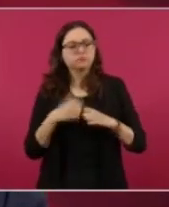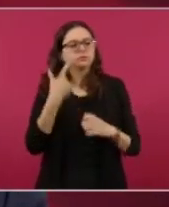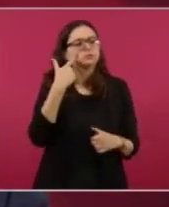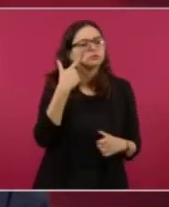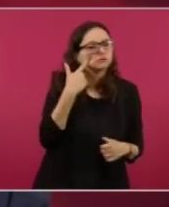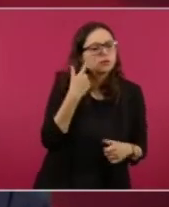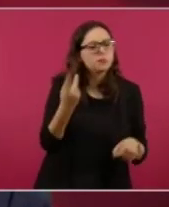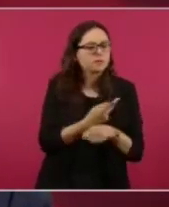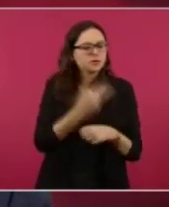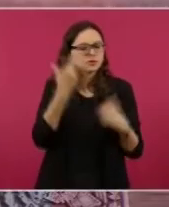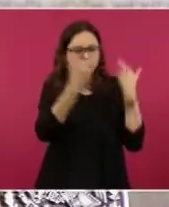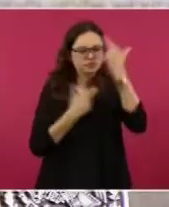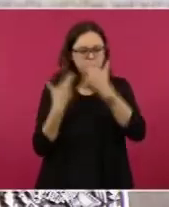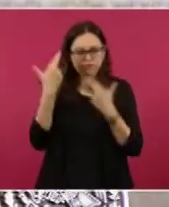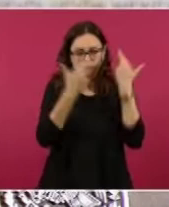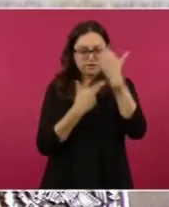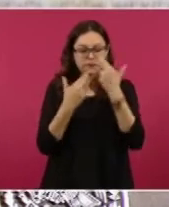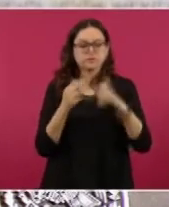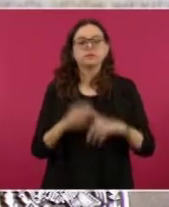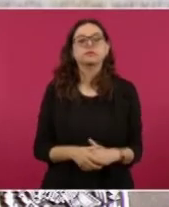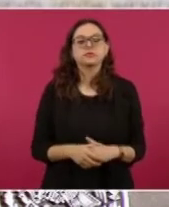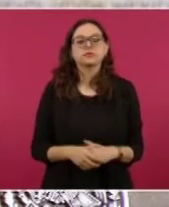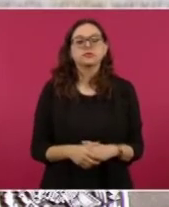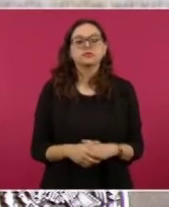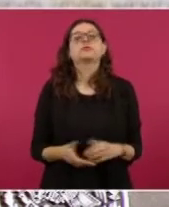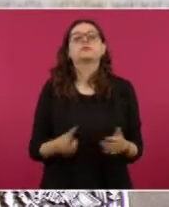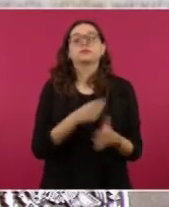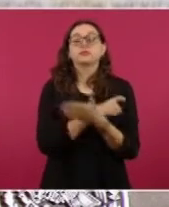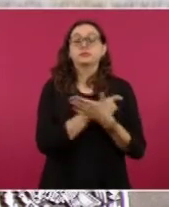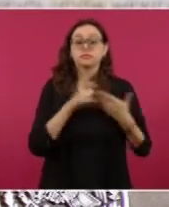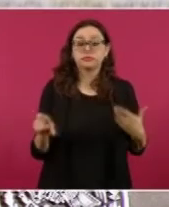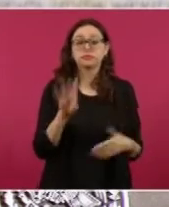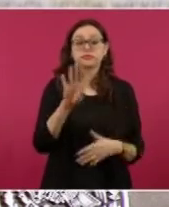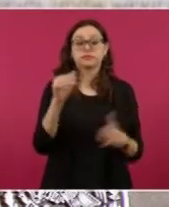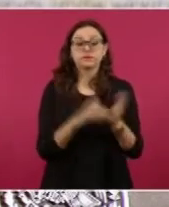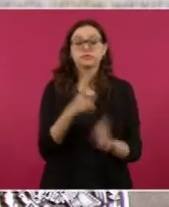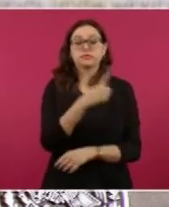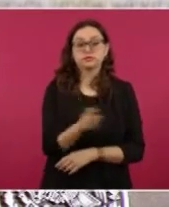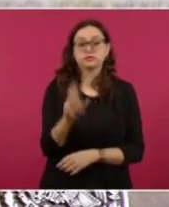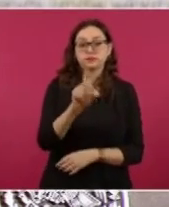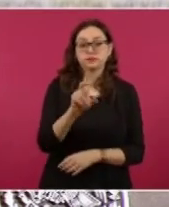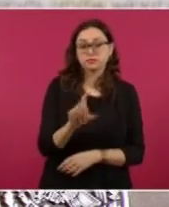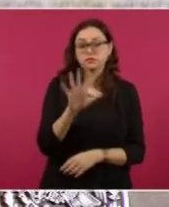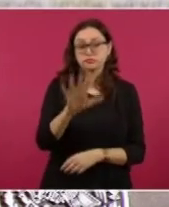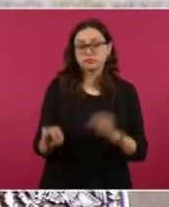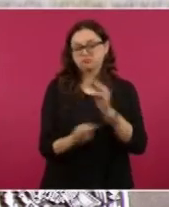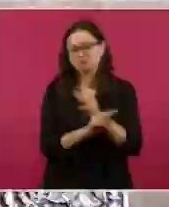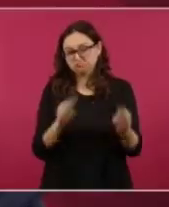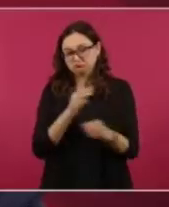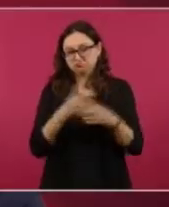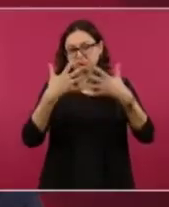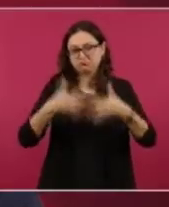entidad. Refirió que en los nosocomios del Estado ya se cuenta con una cobertura del 91% de médicos especialistas, así como